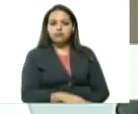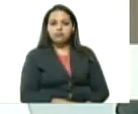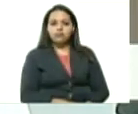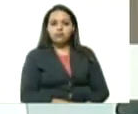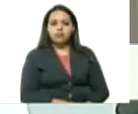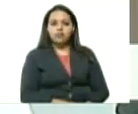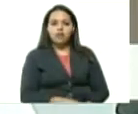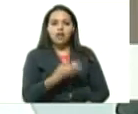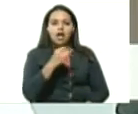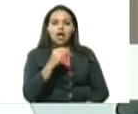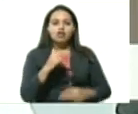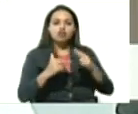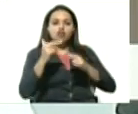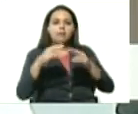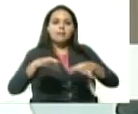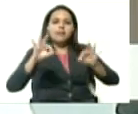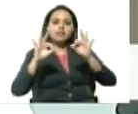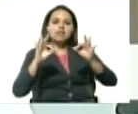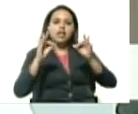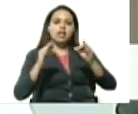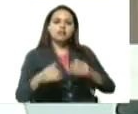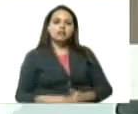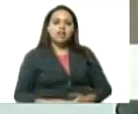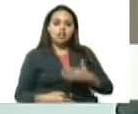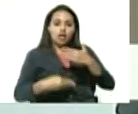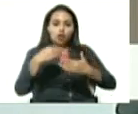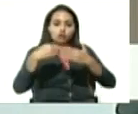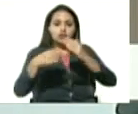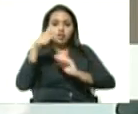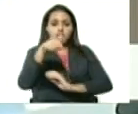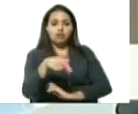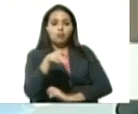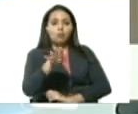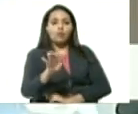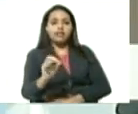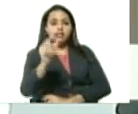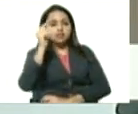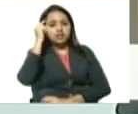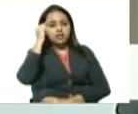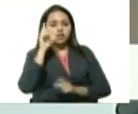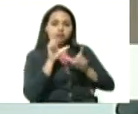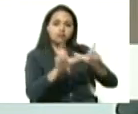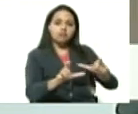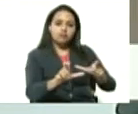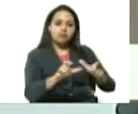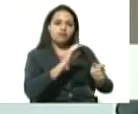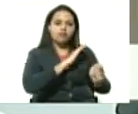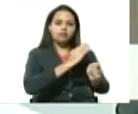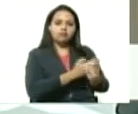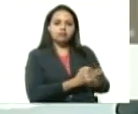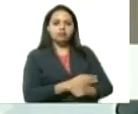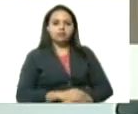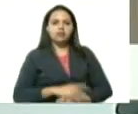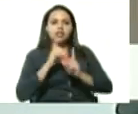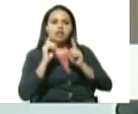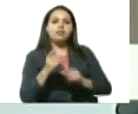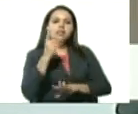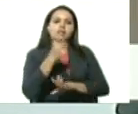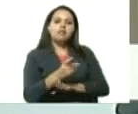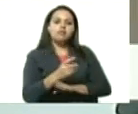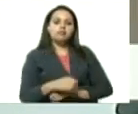contención durante esta cuarentena radical igualmente presidente debemos reportar